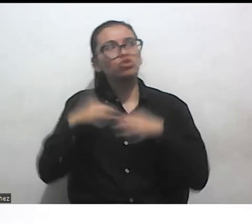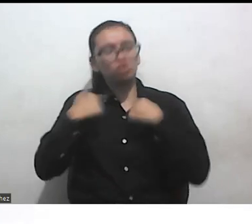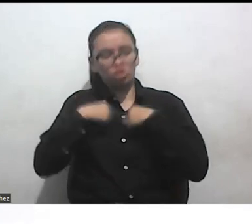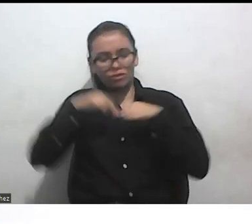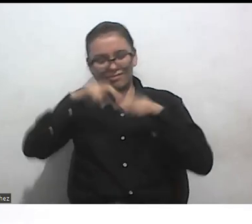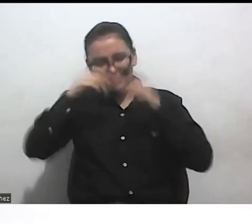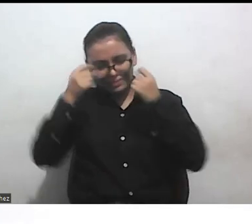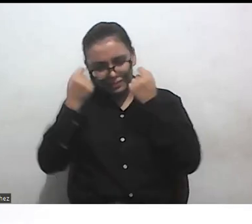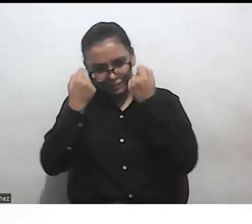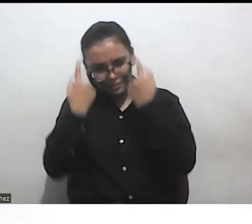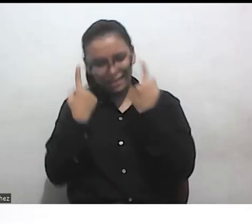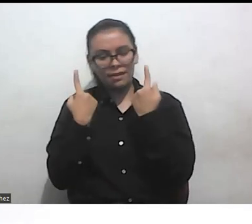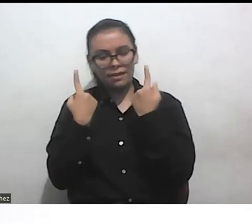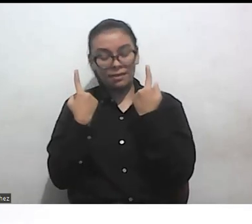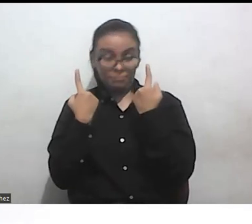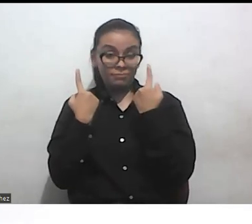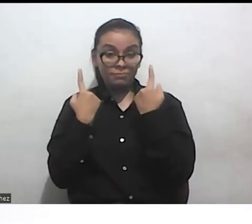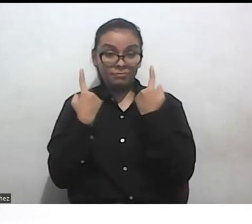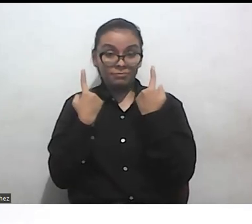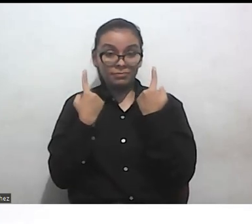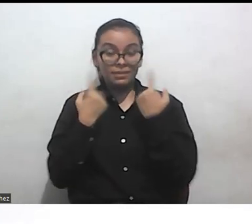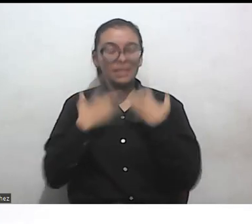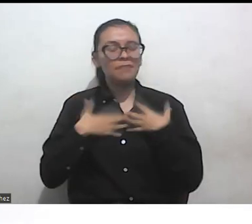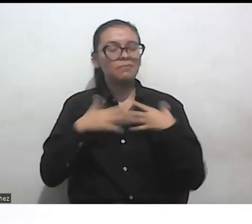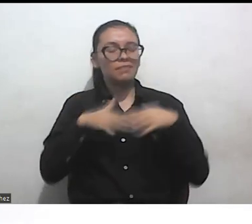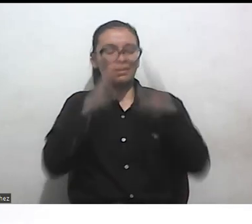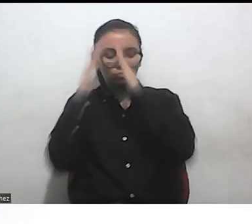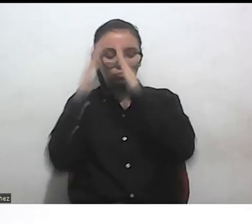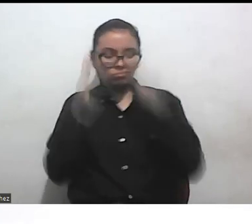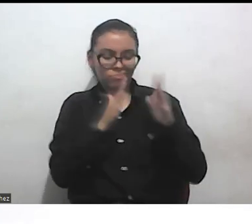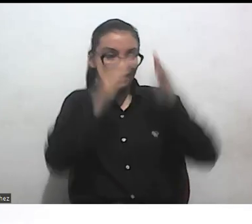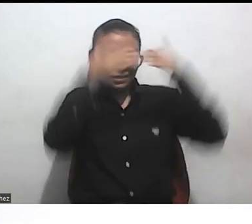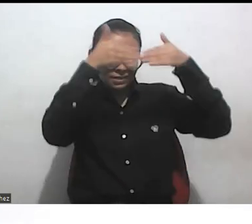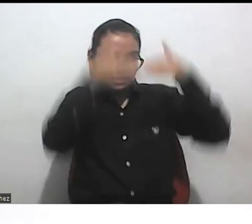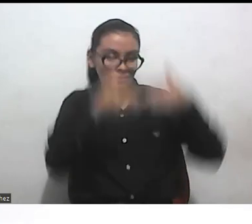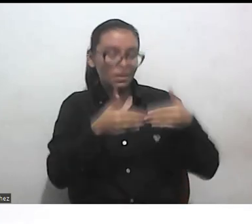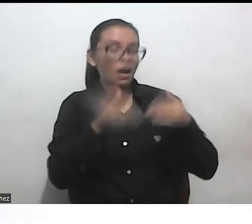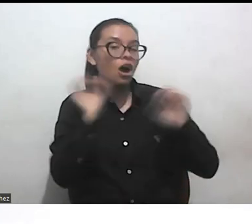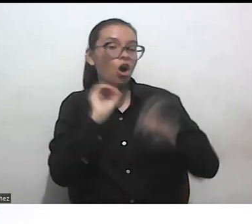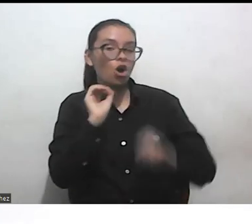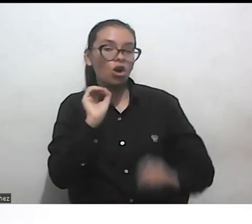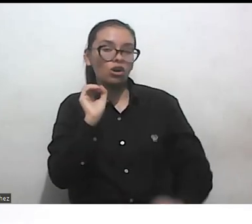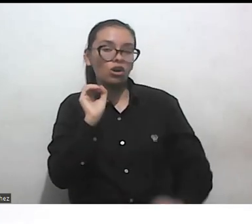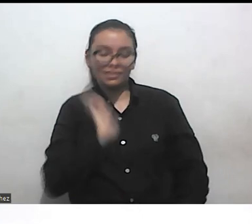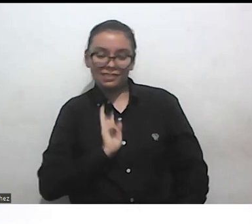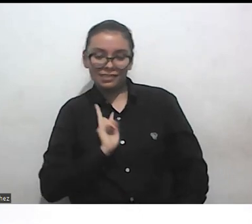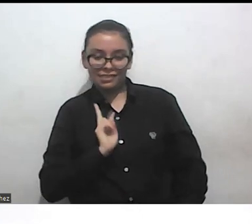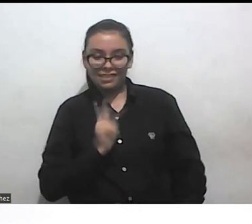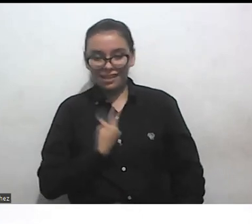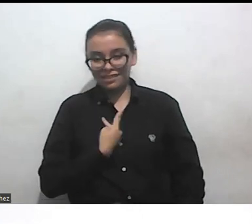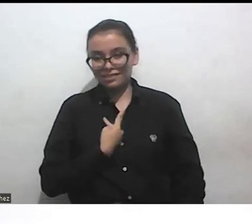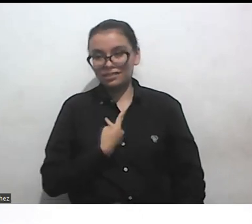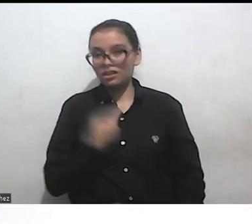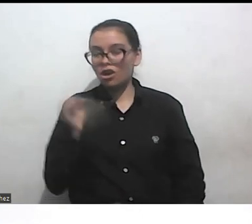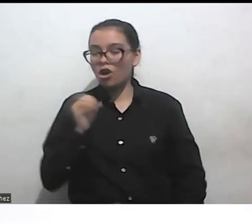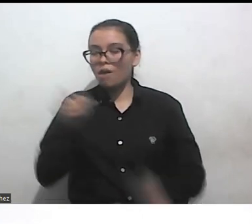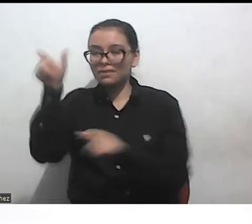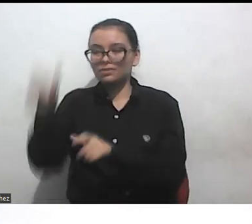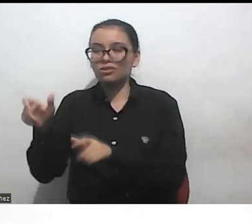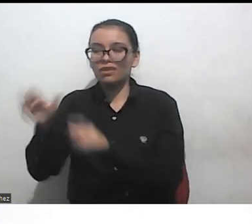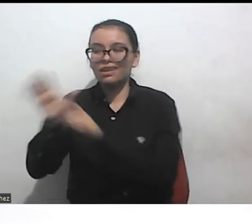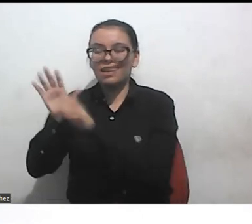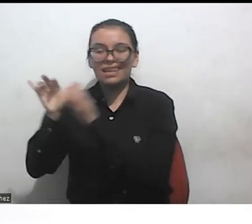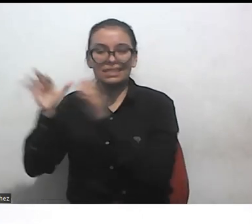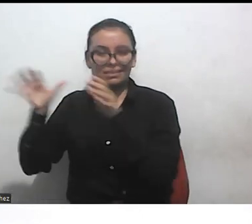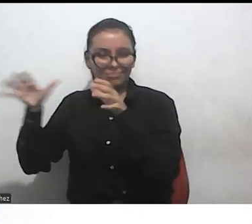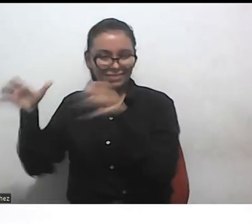Y en el caso específico de discapacidad o de personas trans o de personas privadas de la libertad, que son como las personas que más